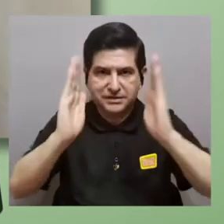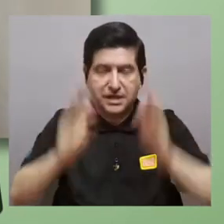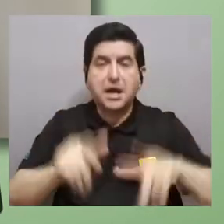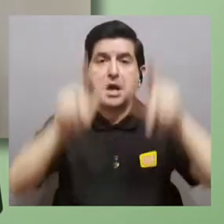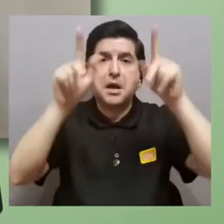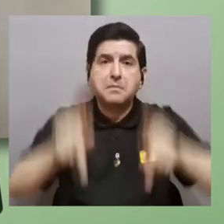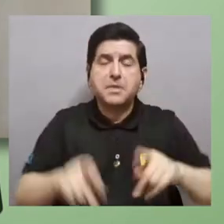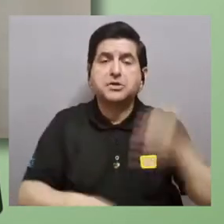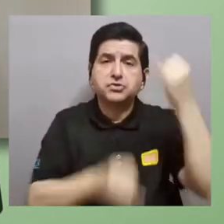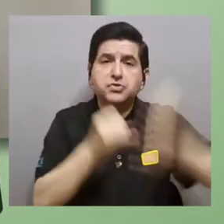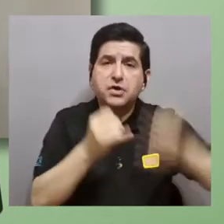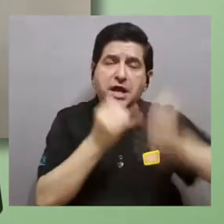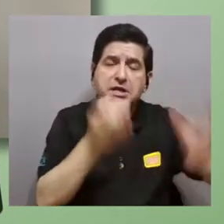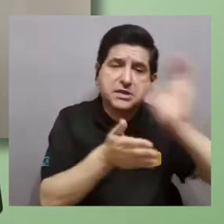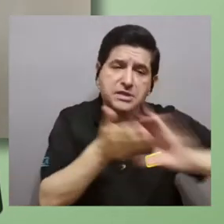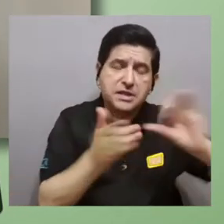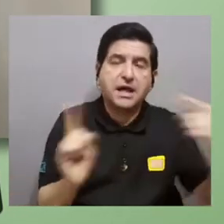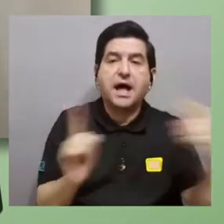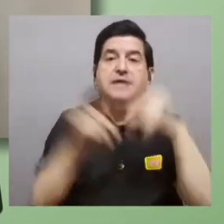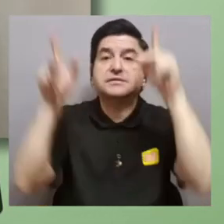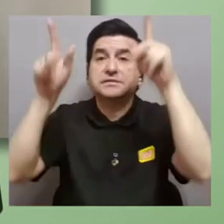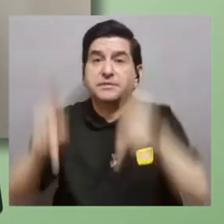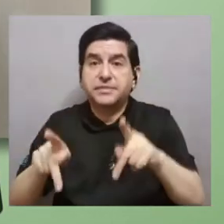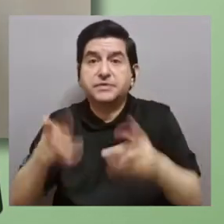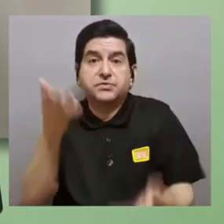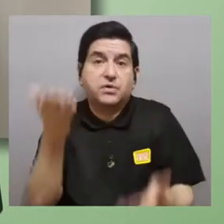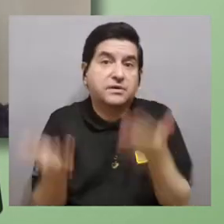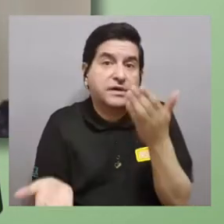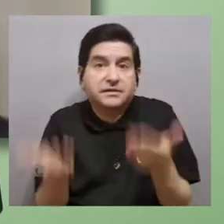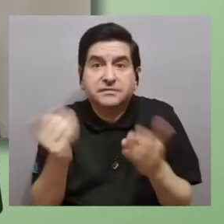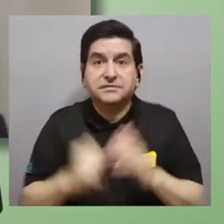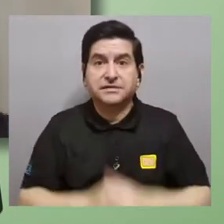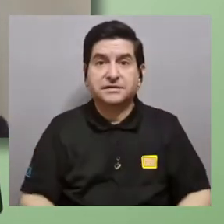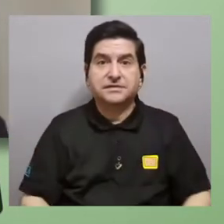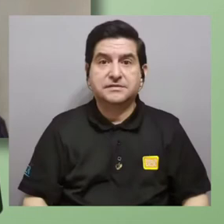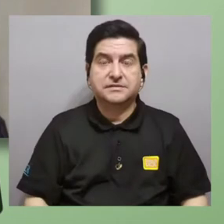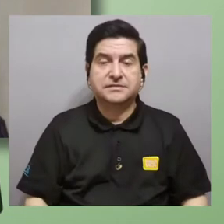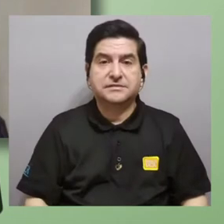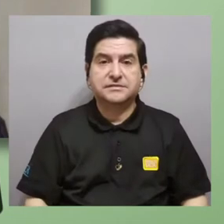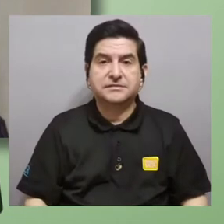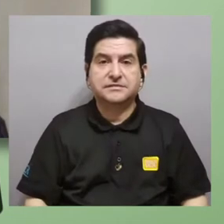grande de personas desde alguien que está terminando la secundaria hasta alguien que sea